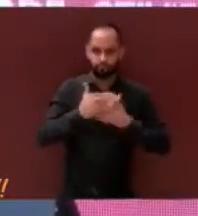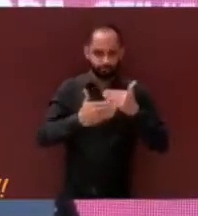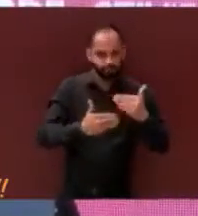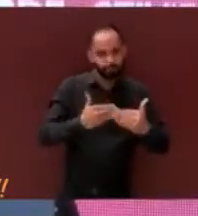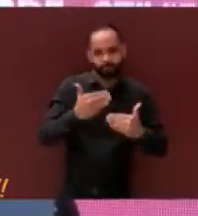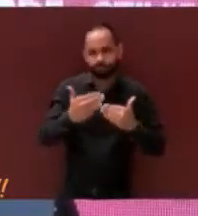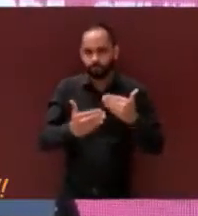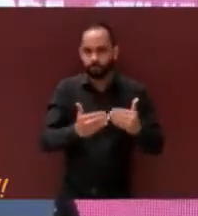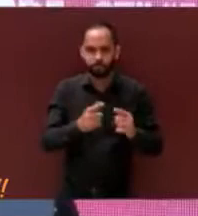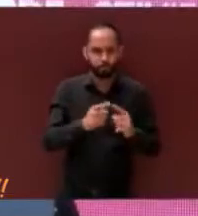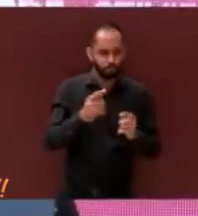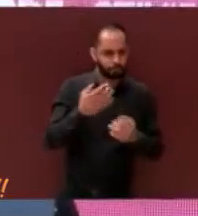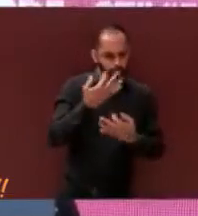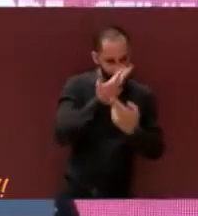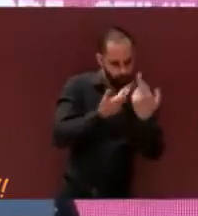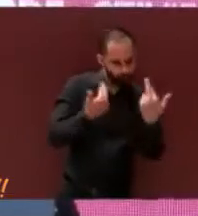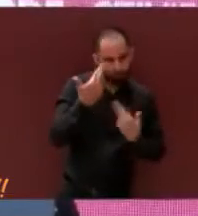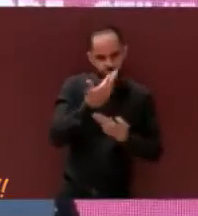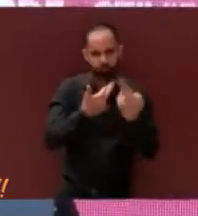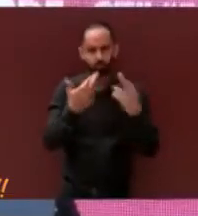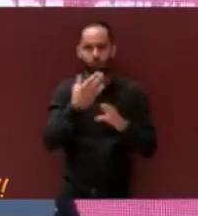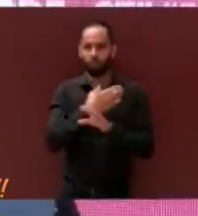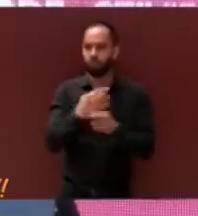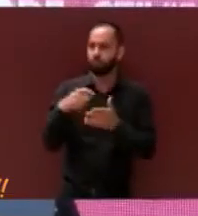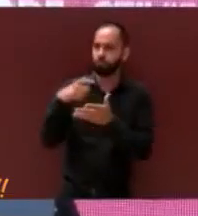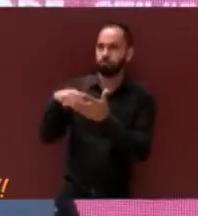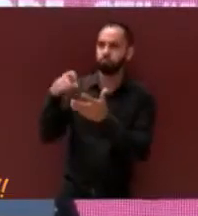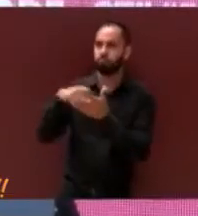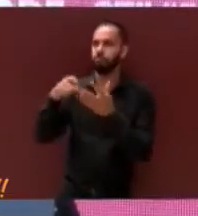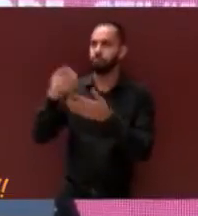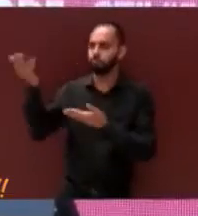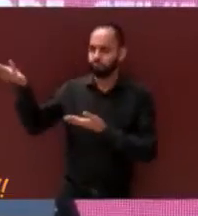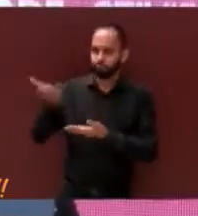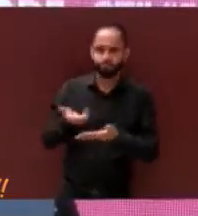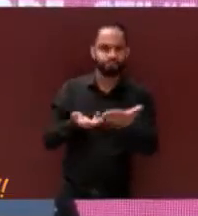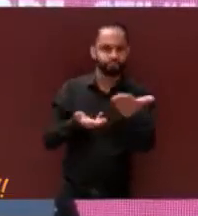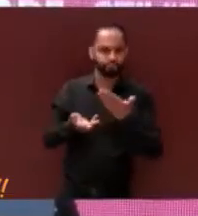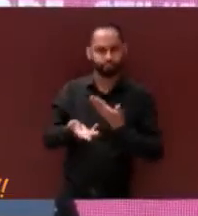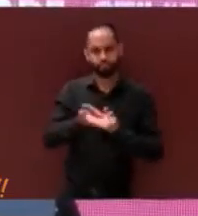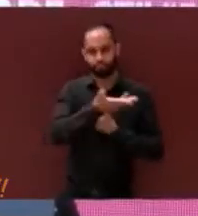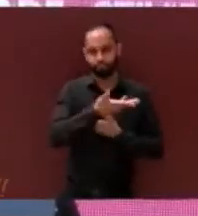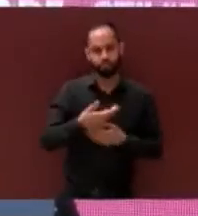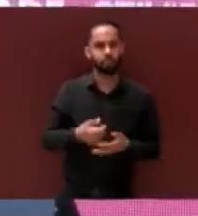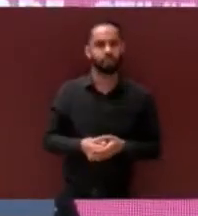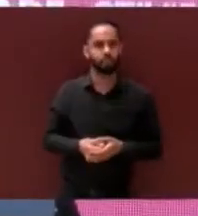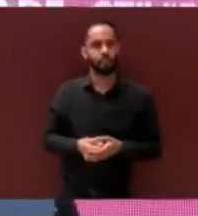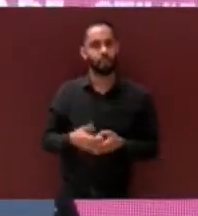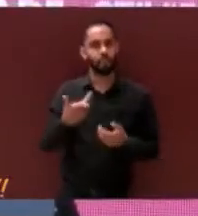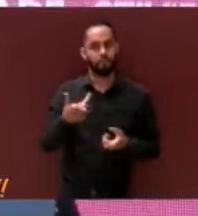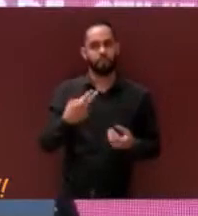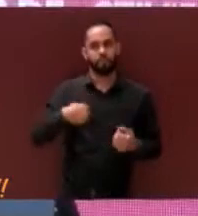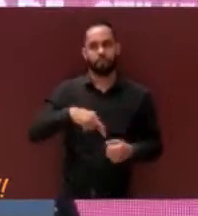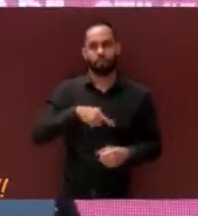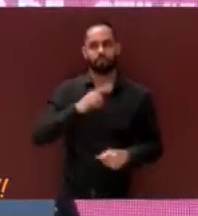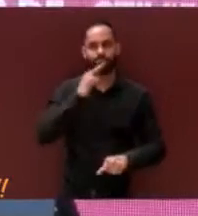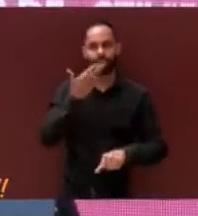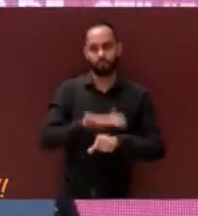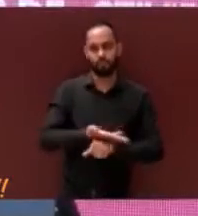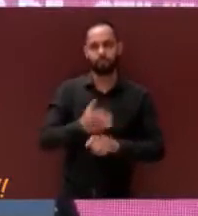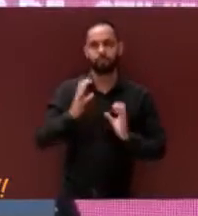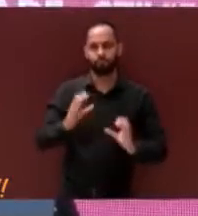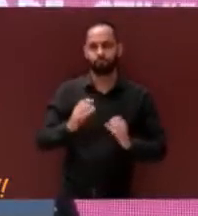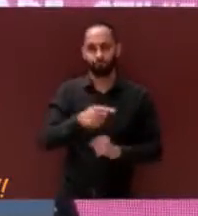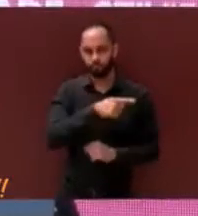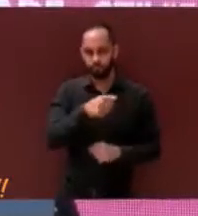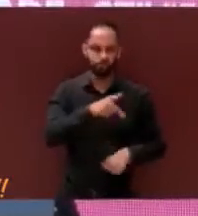adquisición, mantenimiento y del linde de bienes muebles e inmuebles, así como somos responsables de fiscalizar, auditar